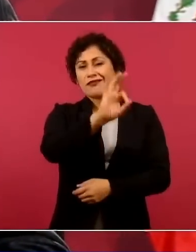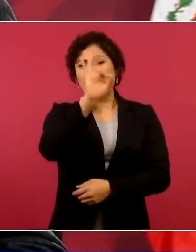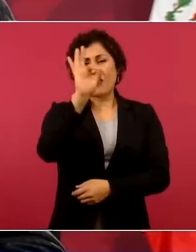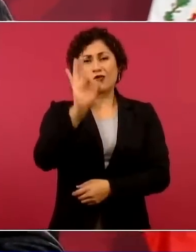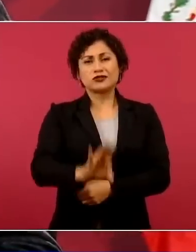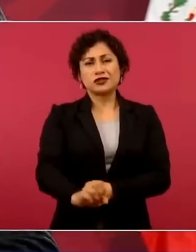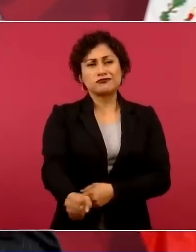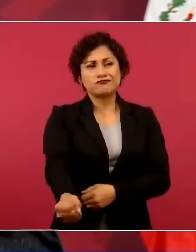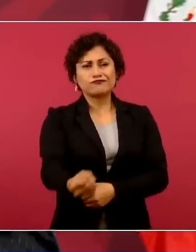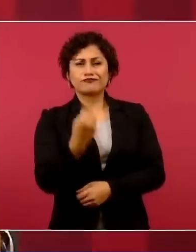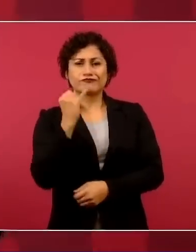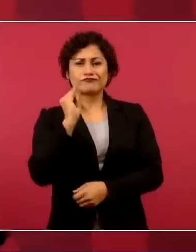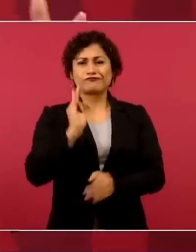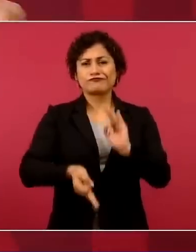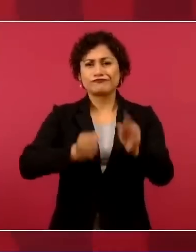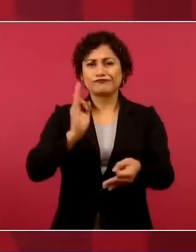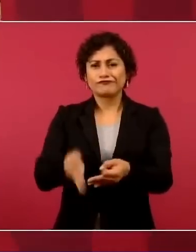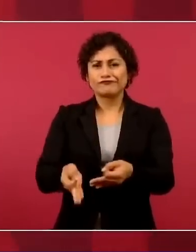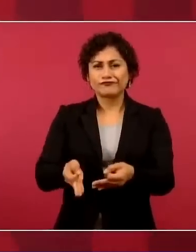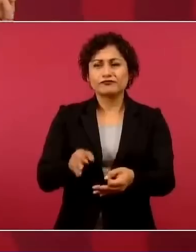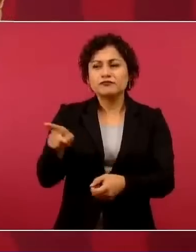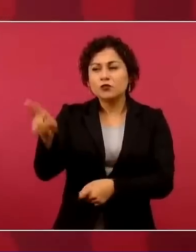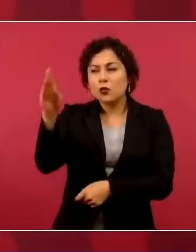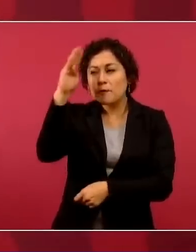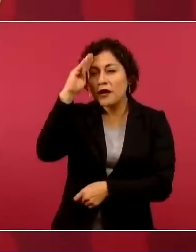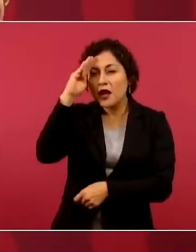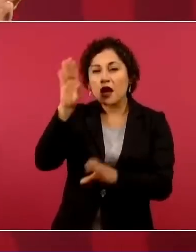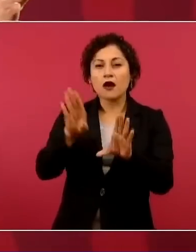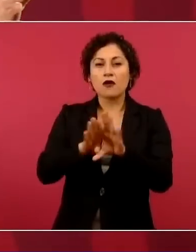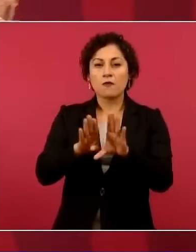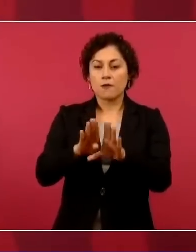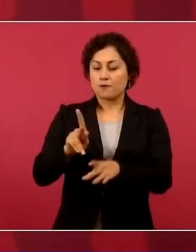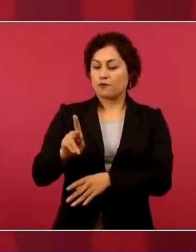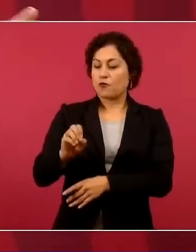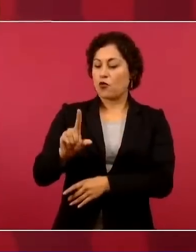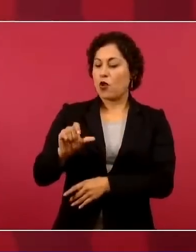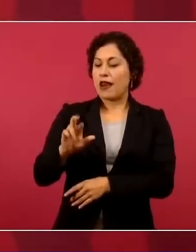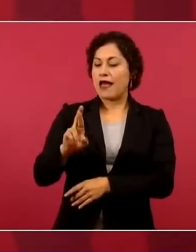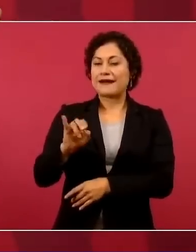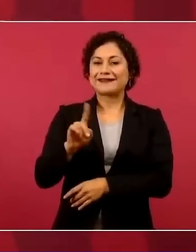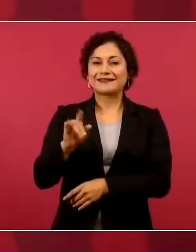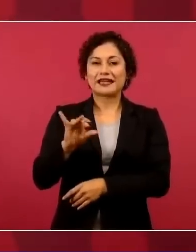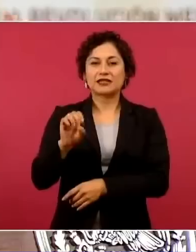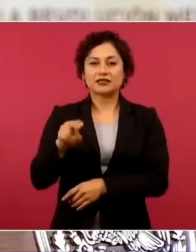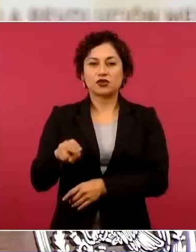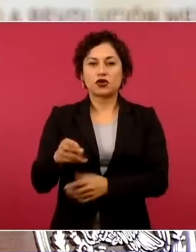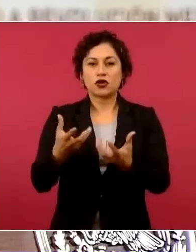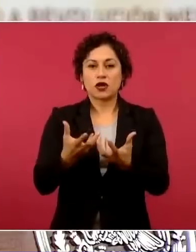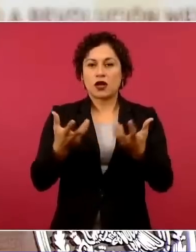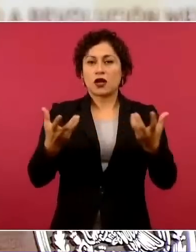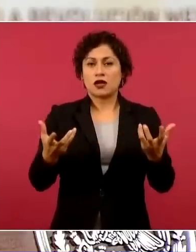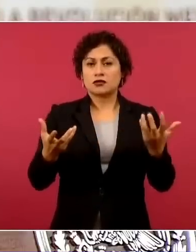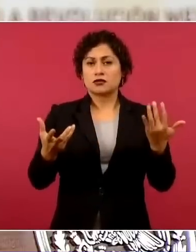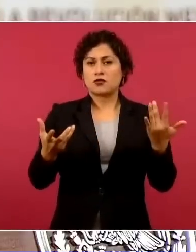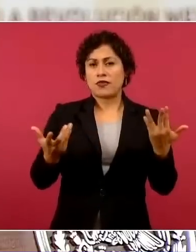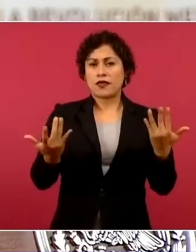Polarización. Polarización sería que fuese 50-50,